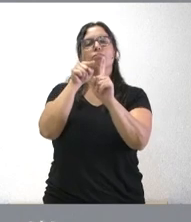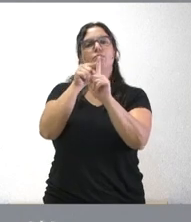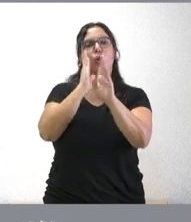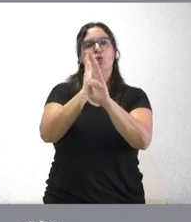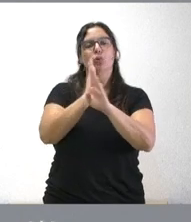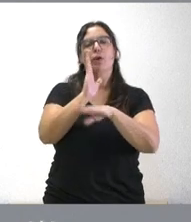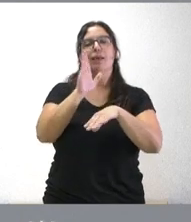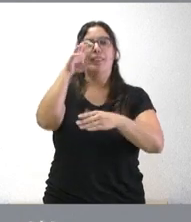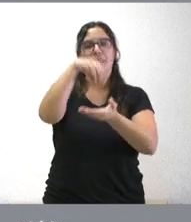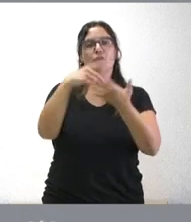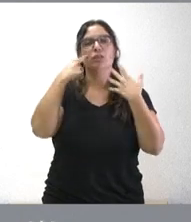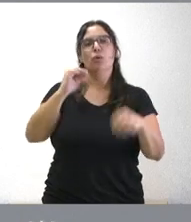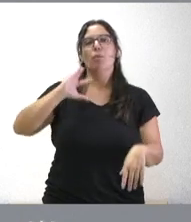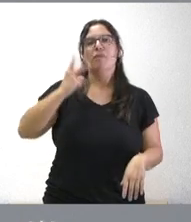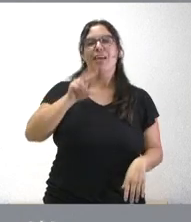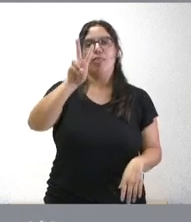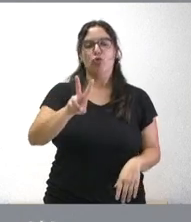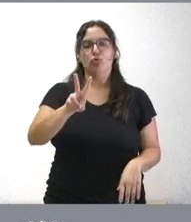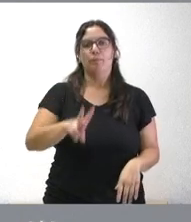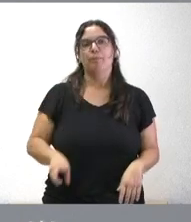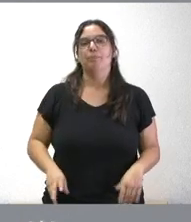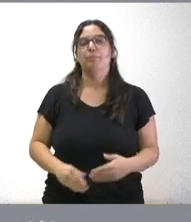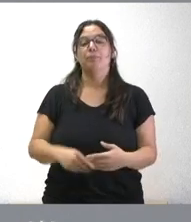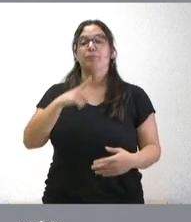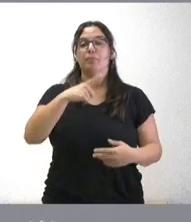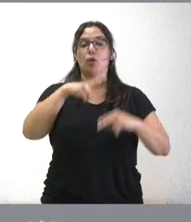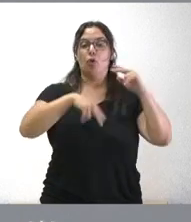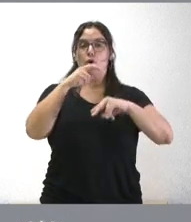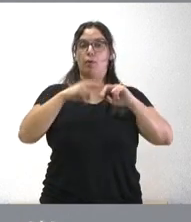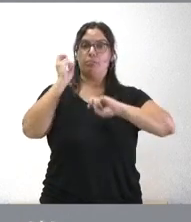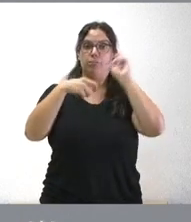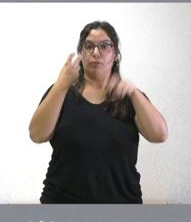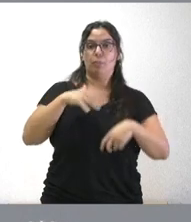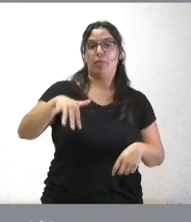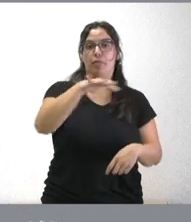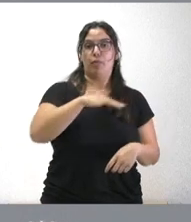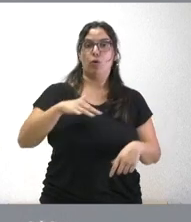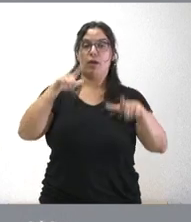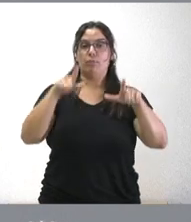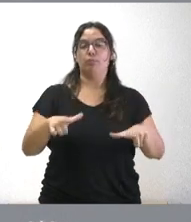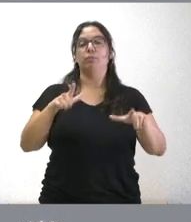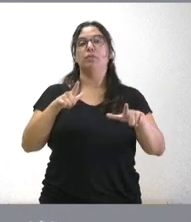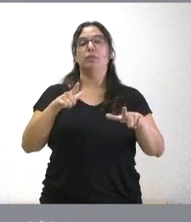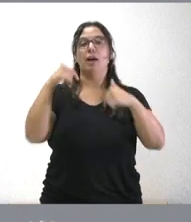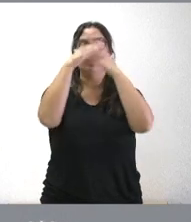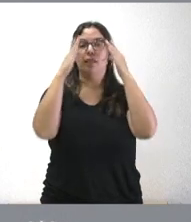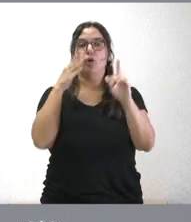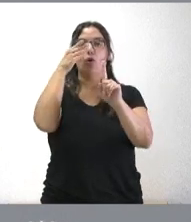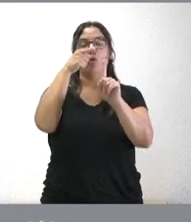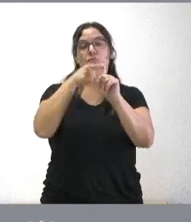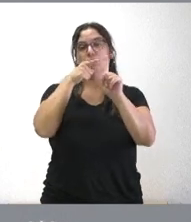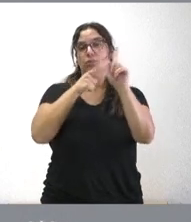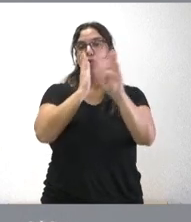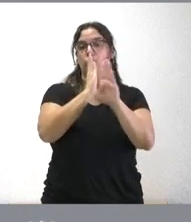correspondiente al Centro de Salud de Ponferrada II. La ejecución de estas obras de reforma de este punto de atención continuada de este Centro de Salud de Ponferrada II